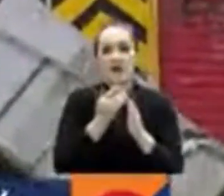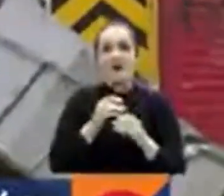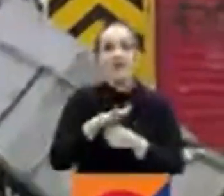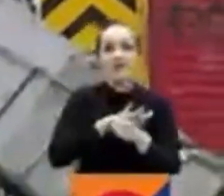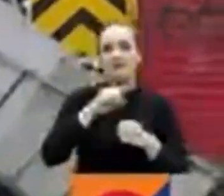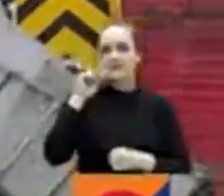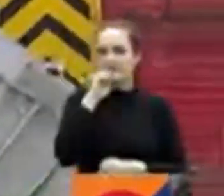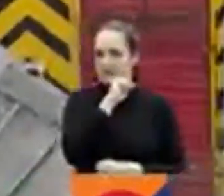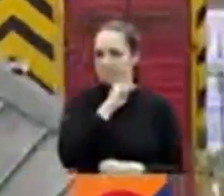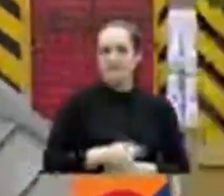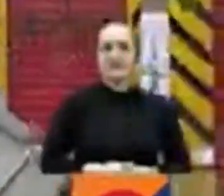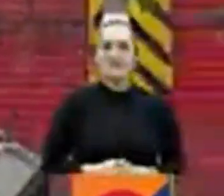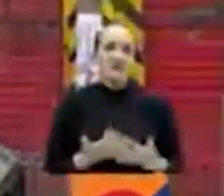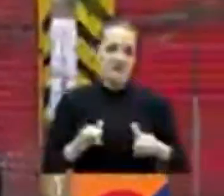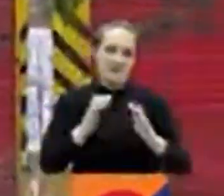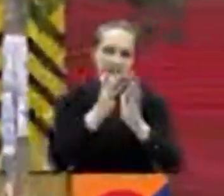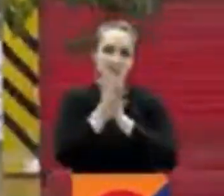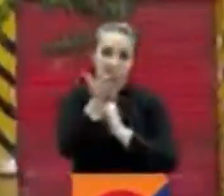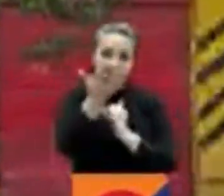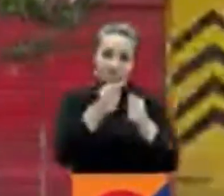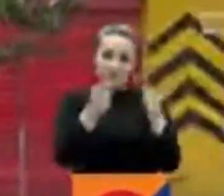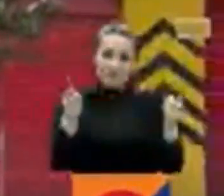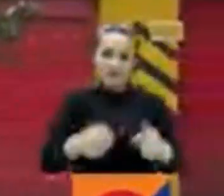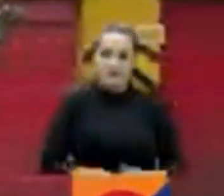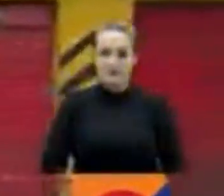barrio Santa Fe todo por ahora ustedes tienen más